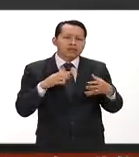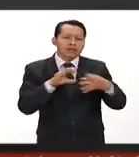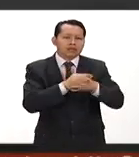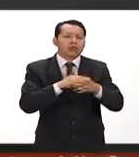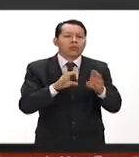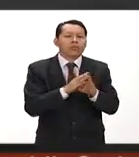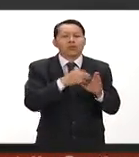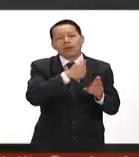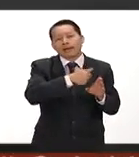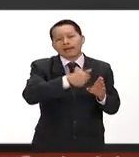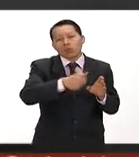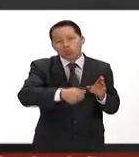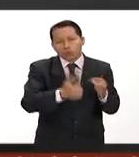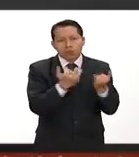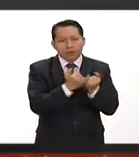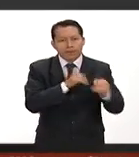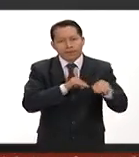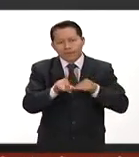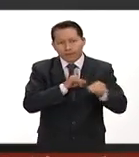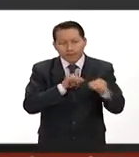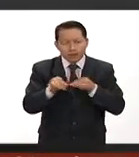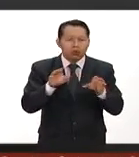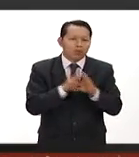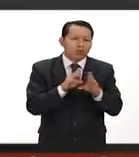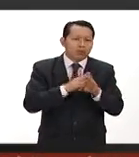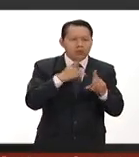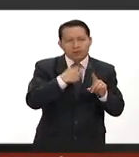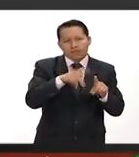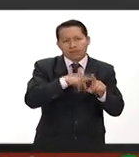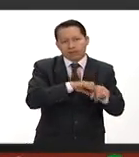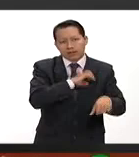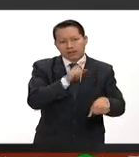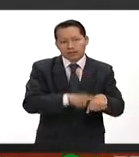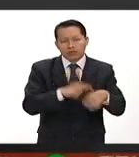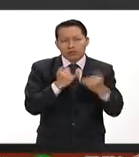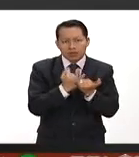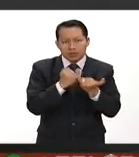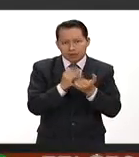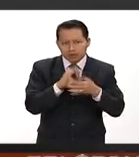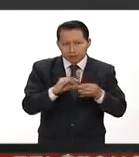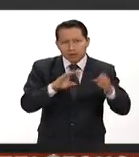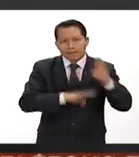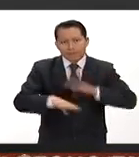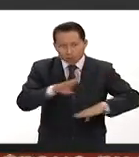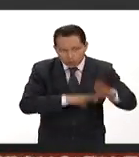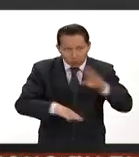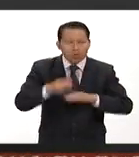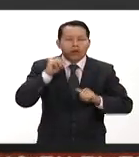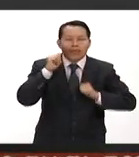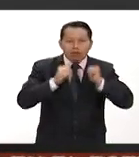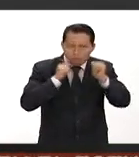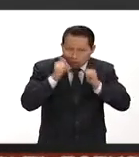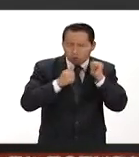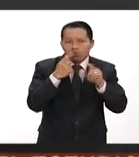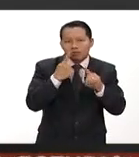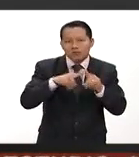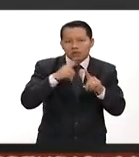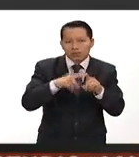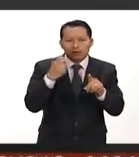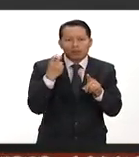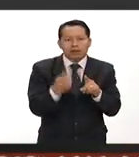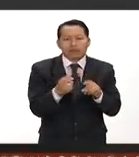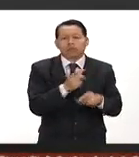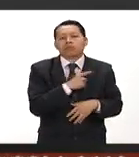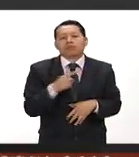con cada uno de ellos y trabajando son diferentes especialistas como ya le había dicho son biólogos antropólogos etcétera entonces